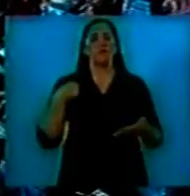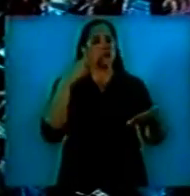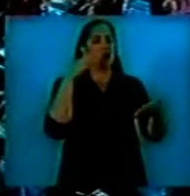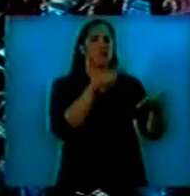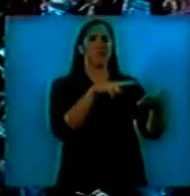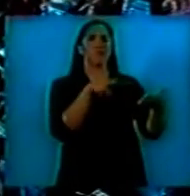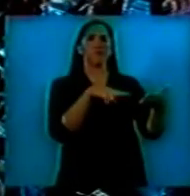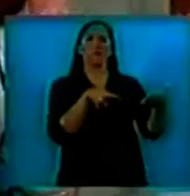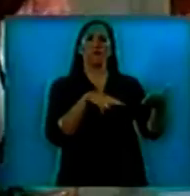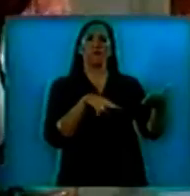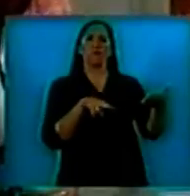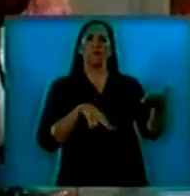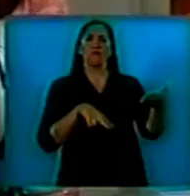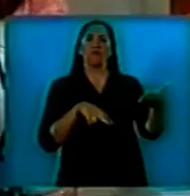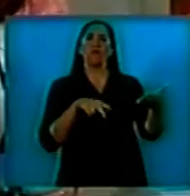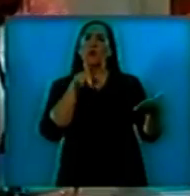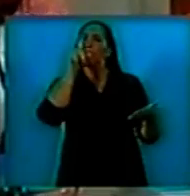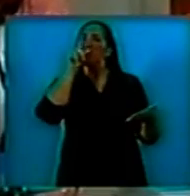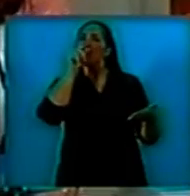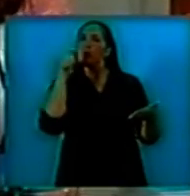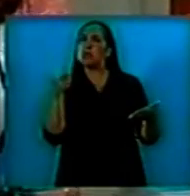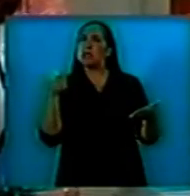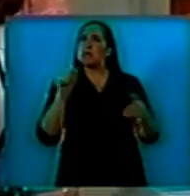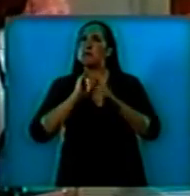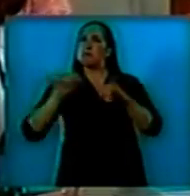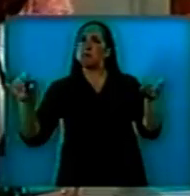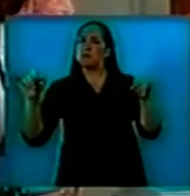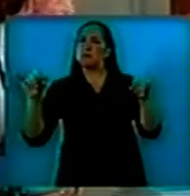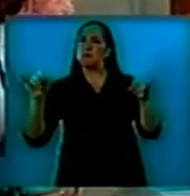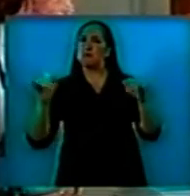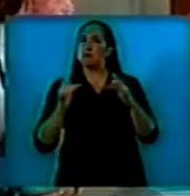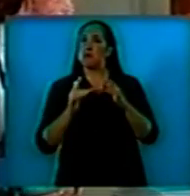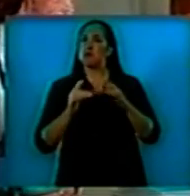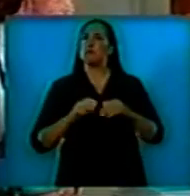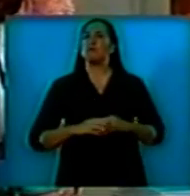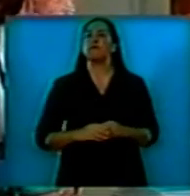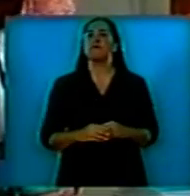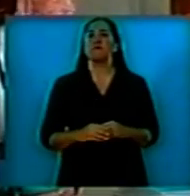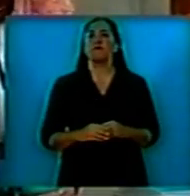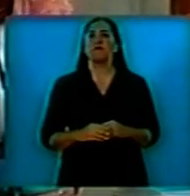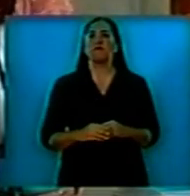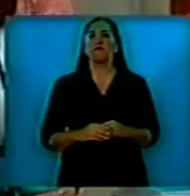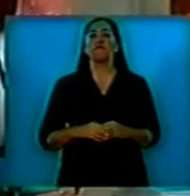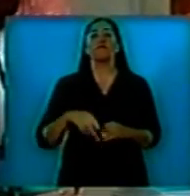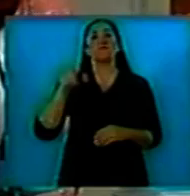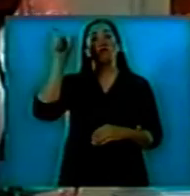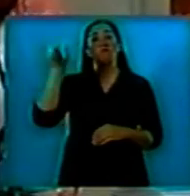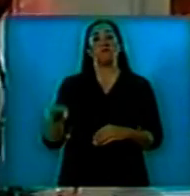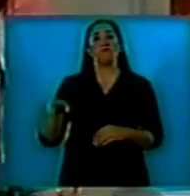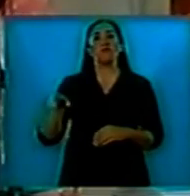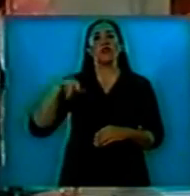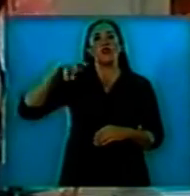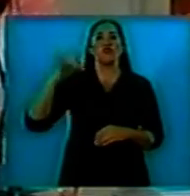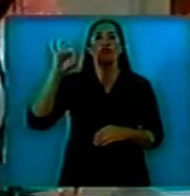un tuit en la cuenta de Joseph Cotterill. Joseph